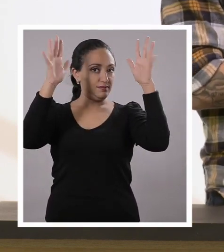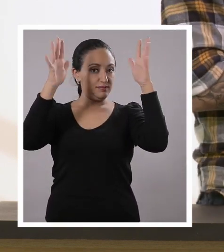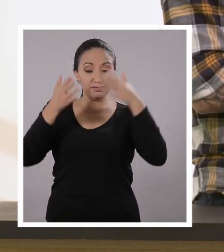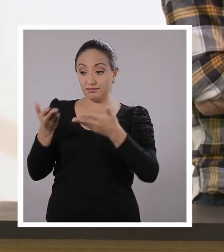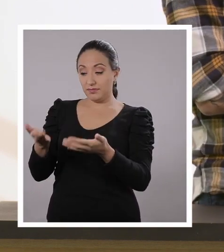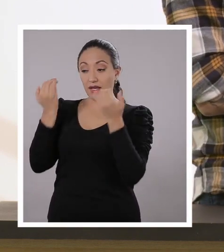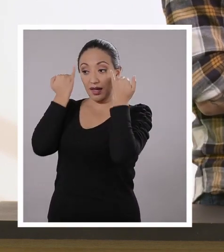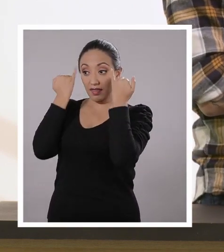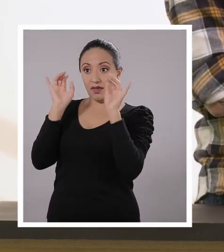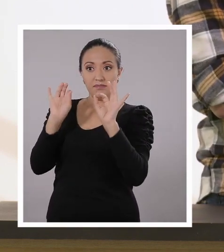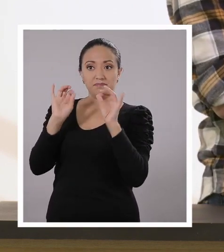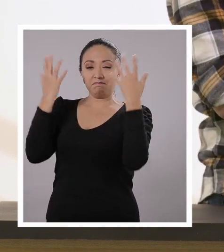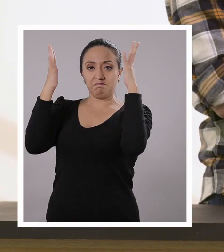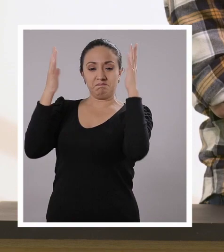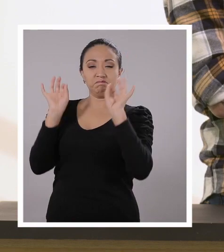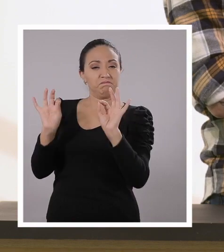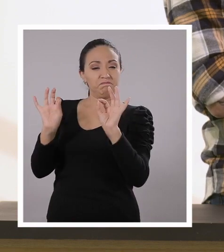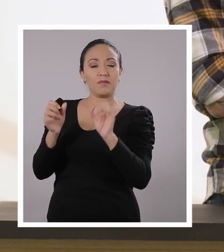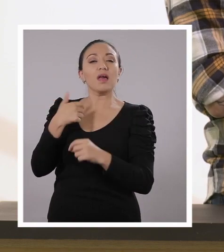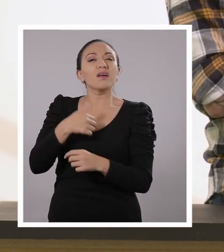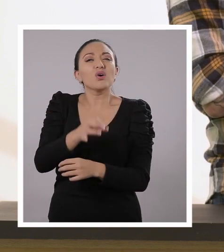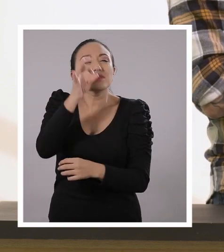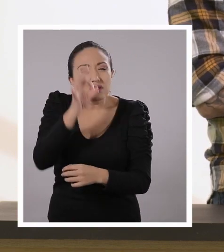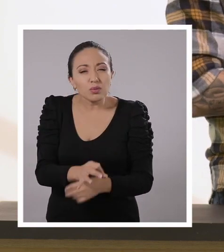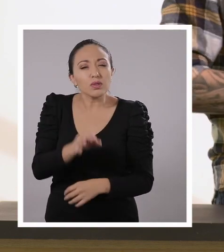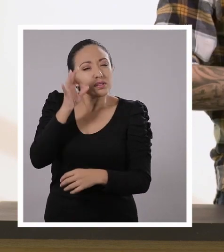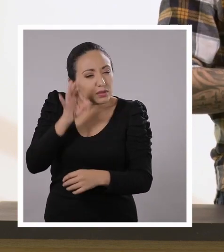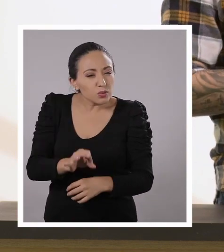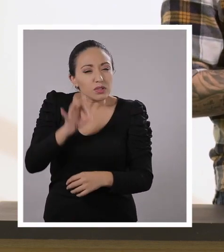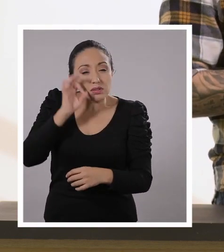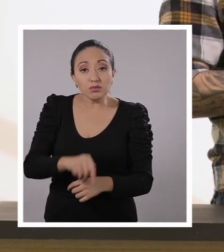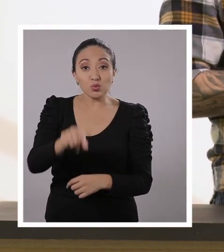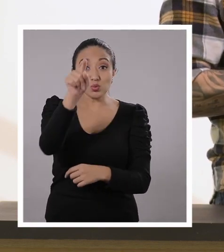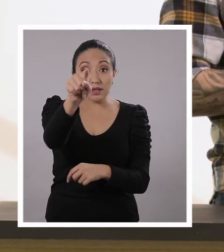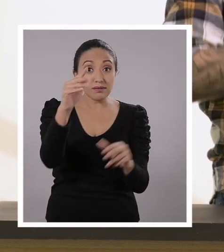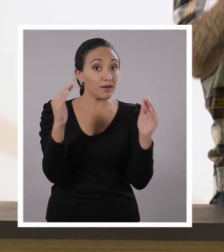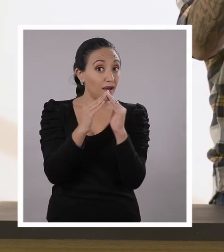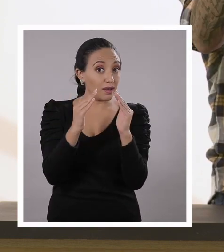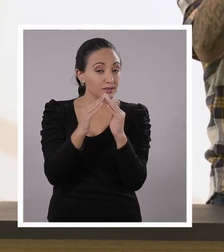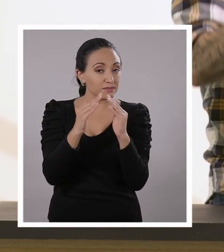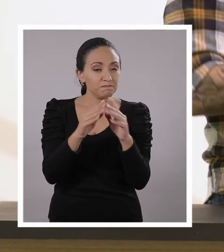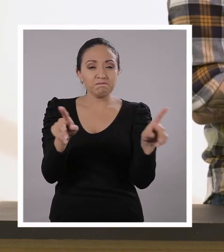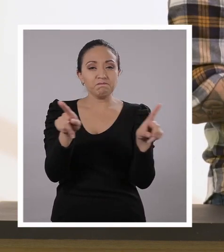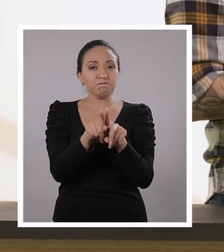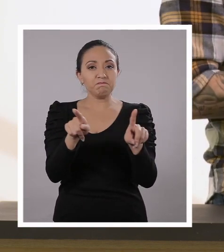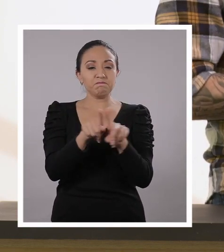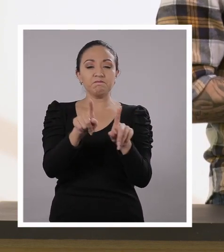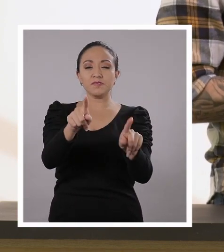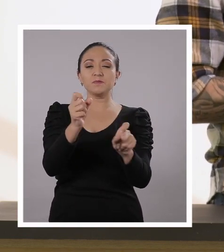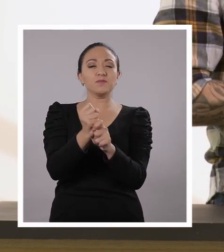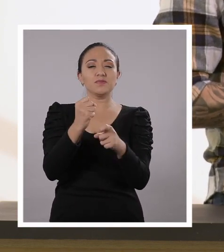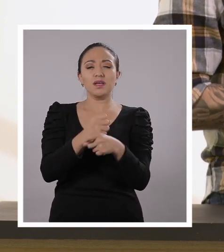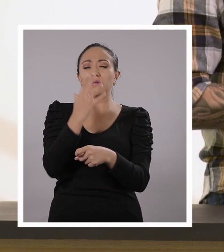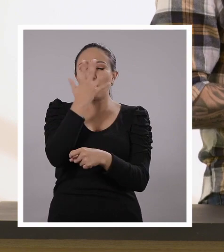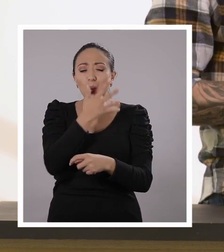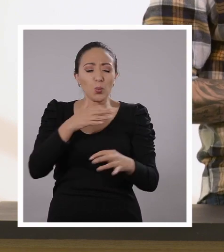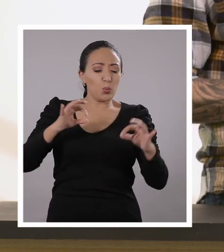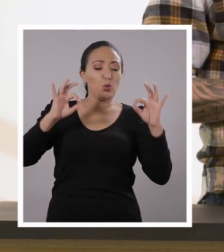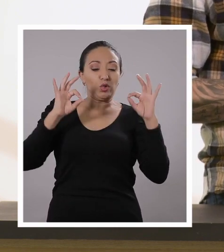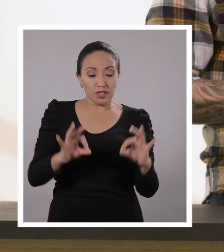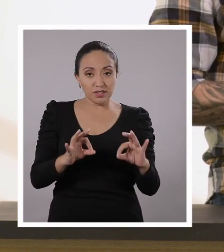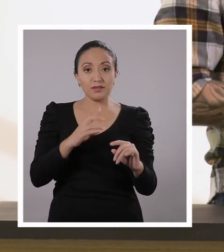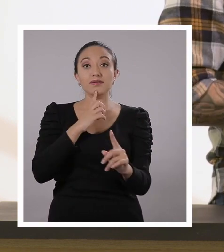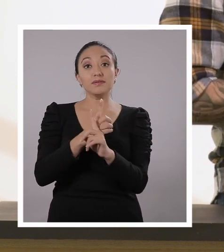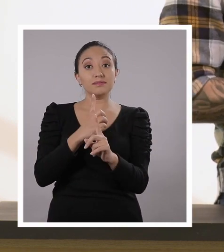iniciativa, tu creatividad. Estoy segura, Santi, pero totalmente segura que los chicos en casa han logrado hacer algo tan hermoso como